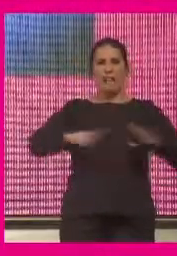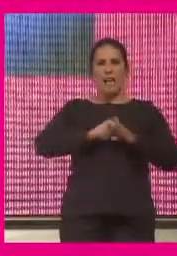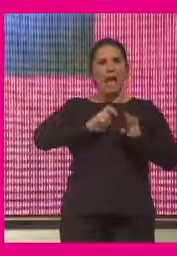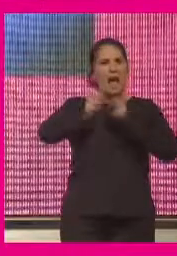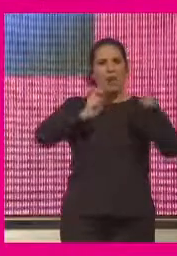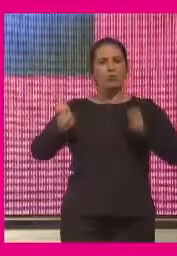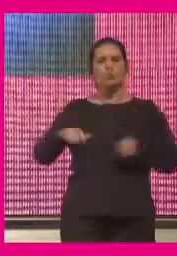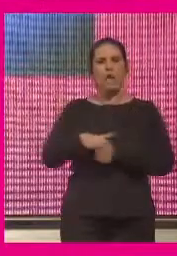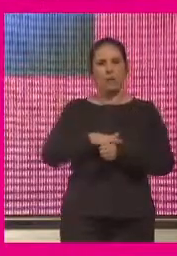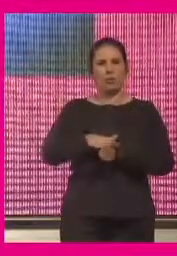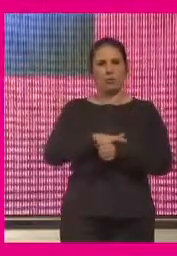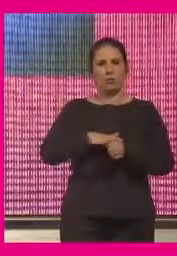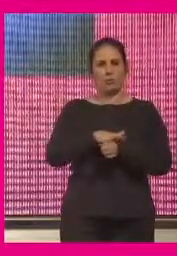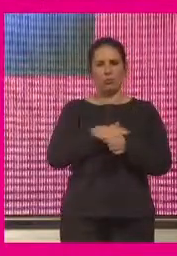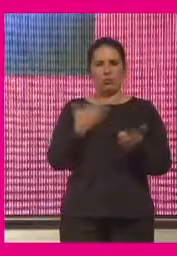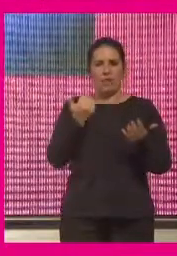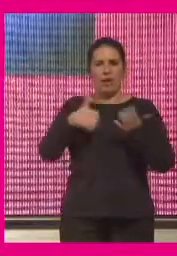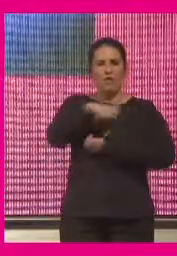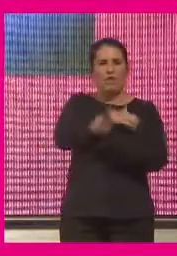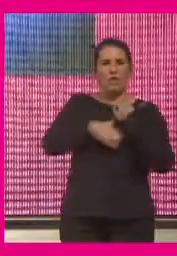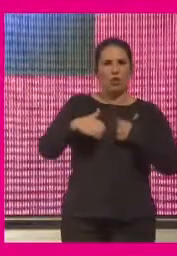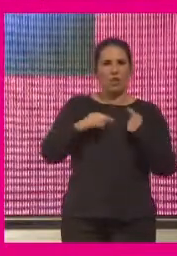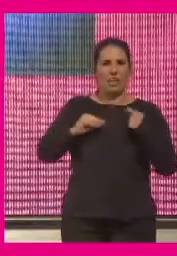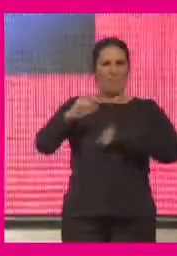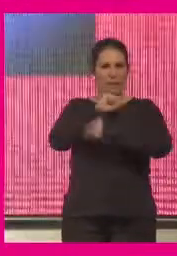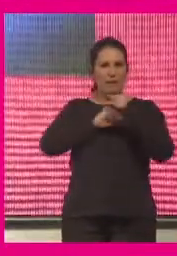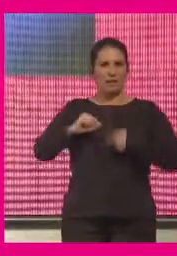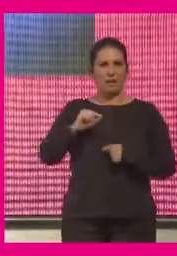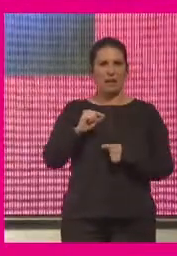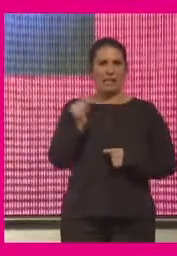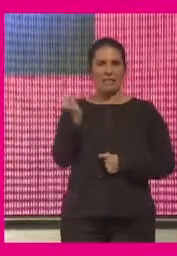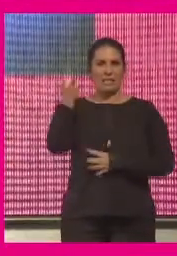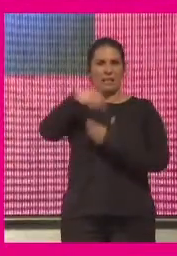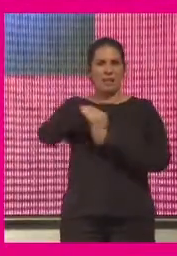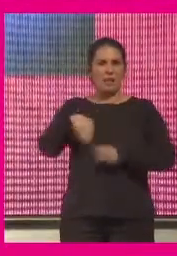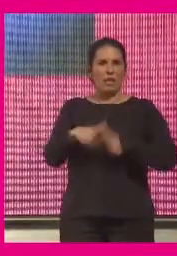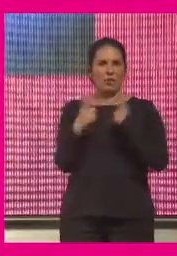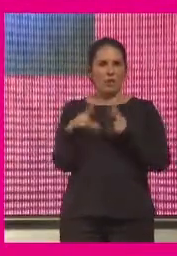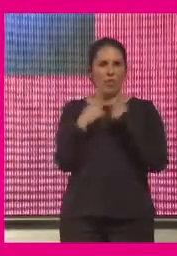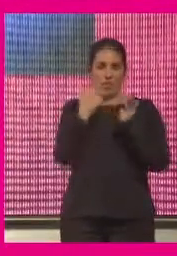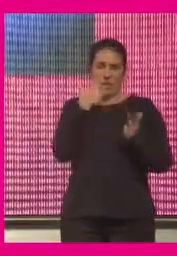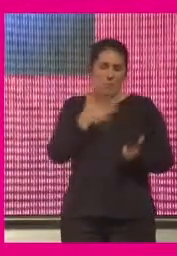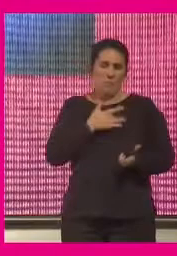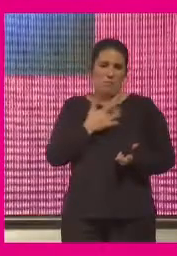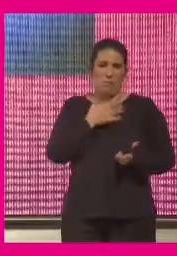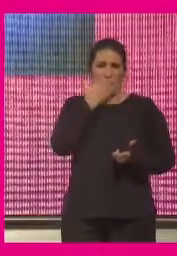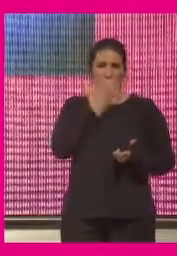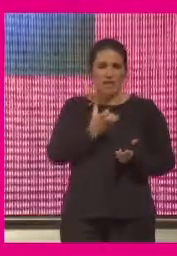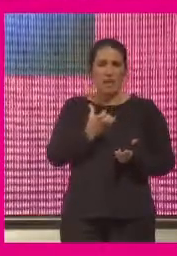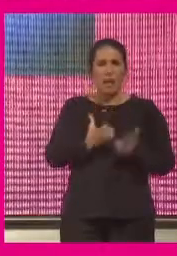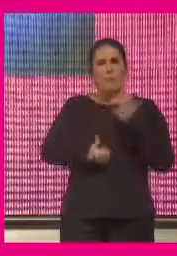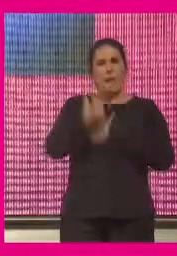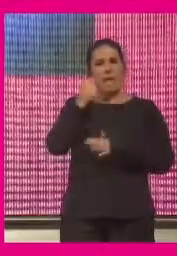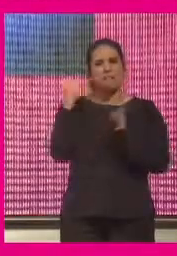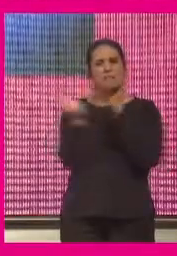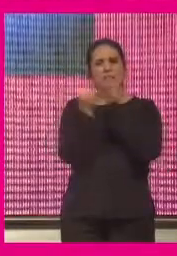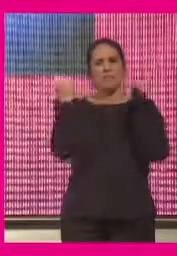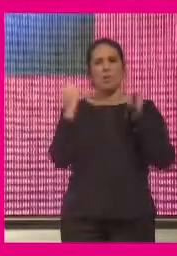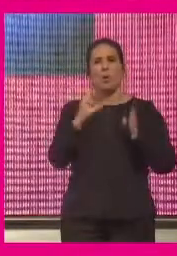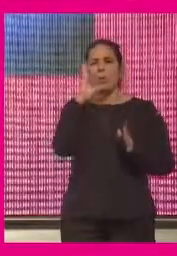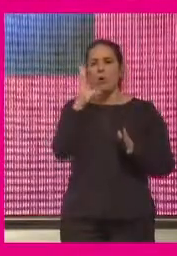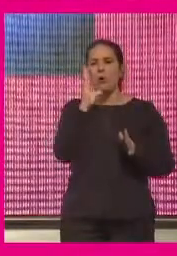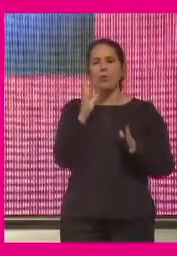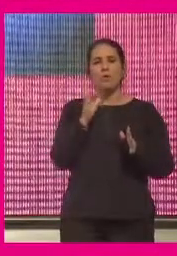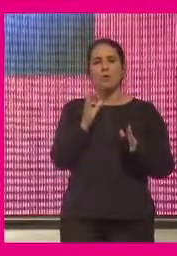otros ámbitos de conflicto y de debate que existen en nuestra sociedad y que por desgracia están más marcados por la